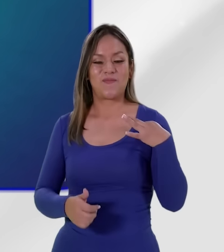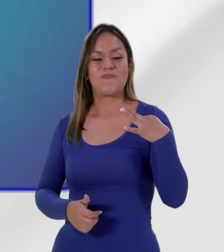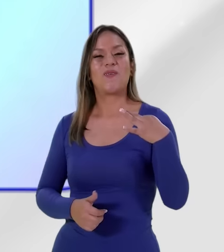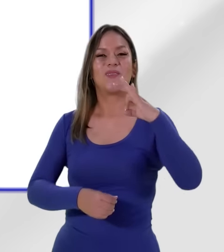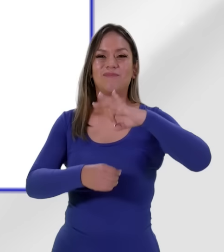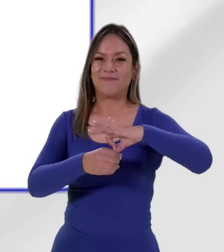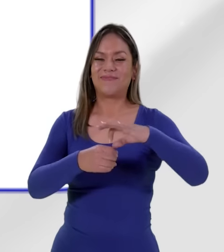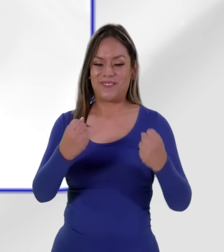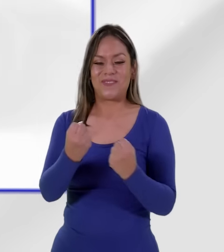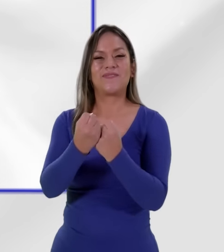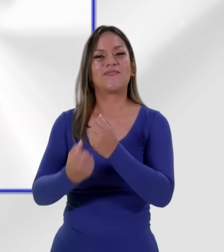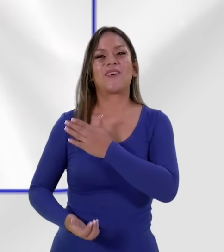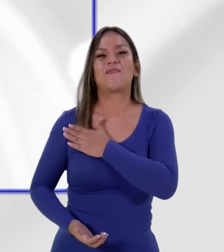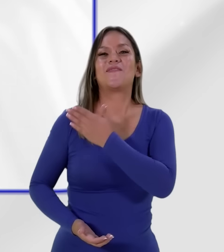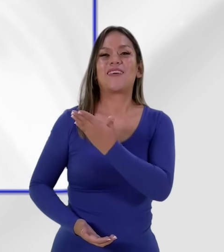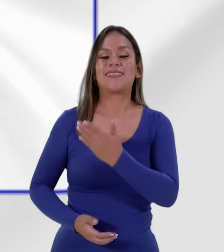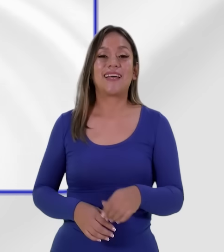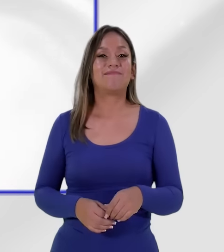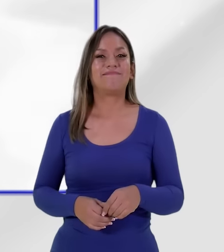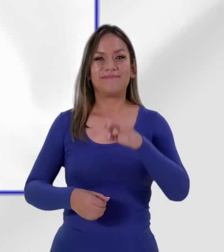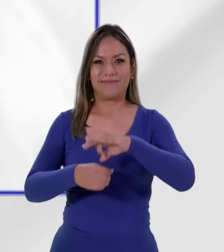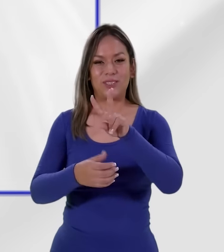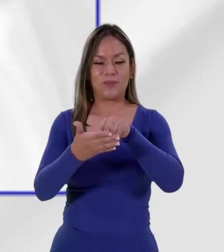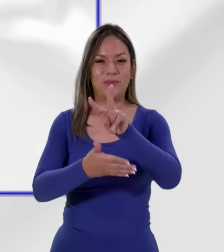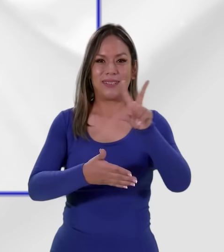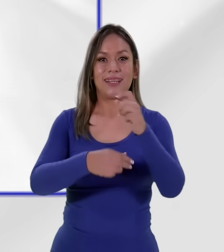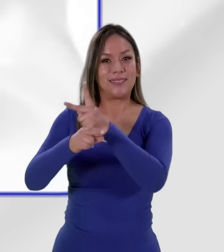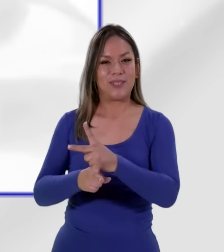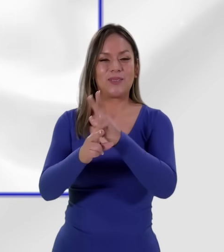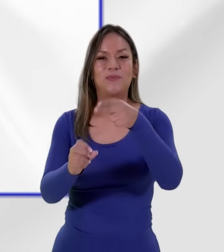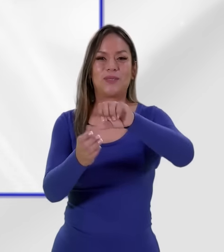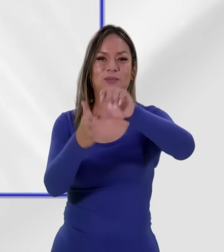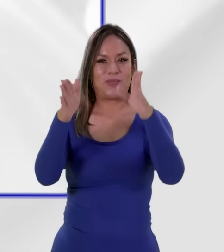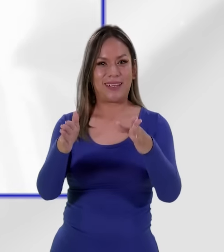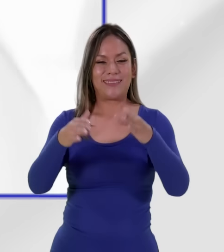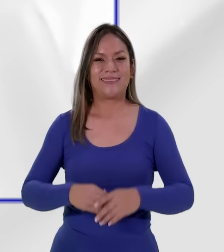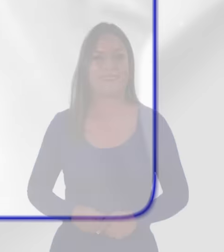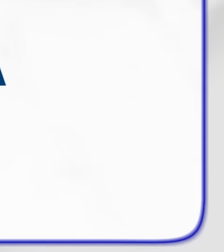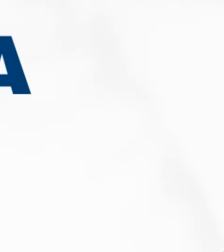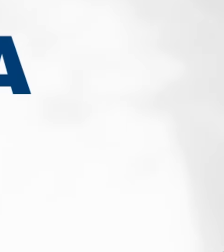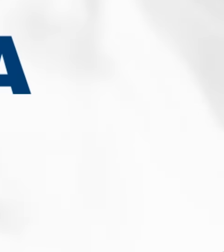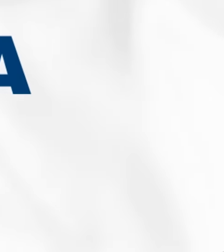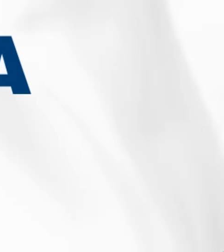les damos un voto de confianza. Elecciones seccionales 2023 y Consejo de Participación Ciudadana.